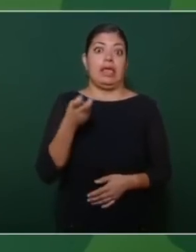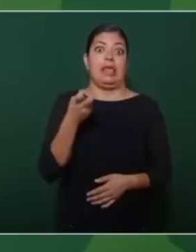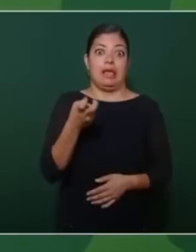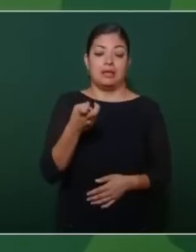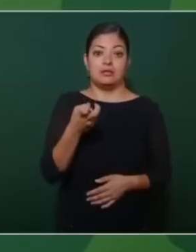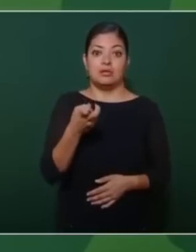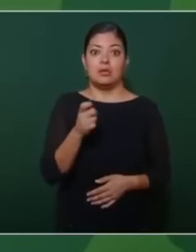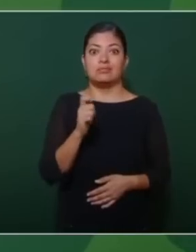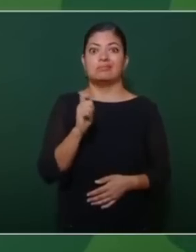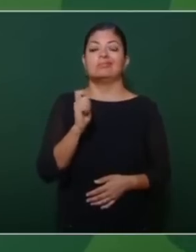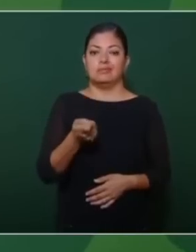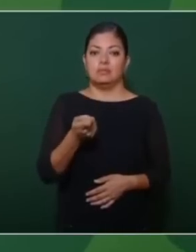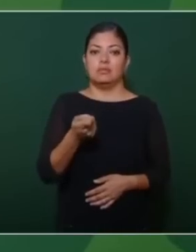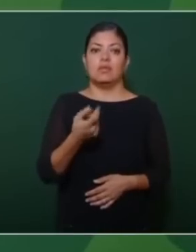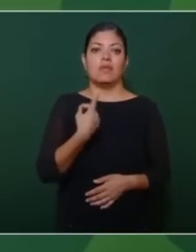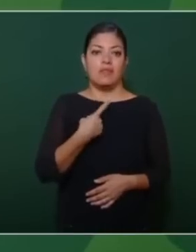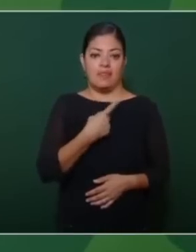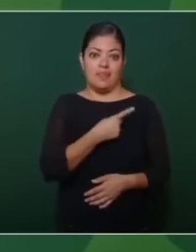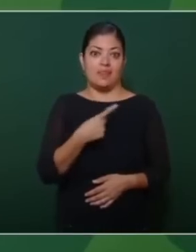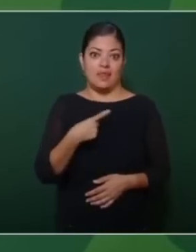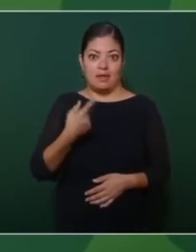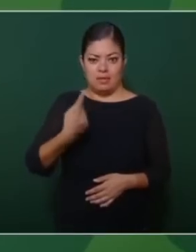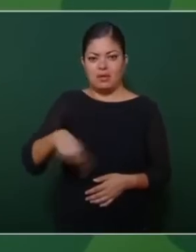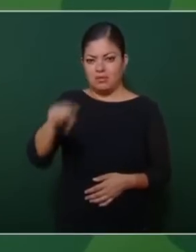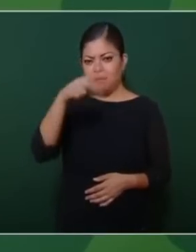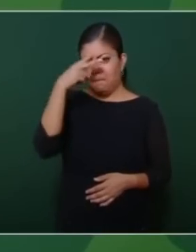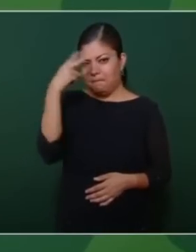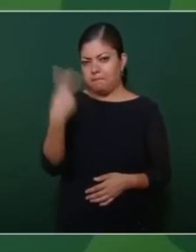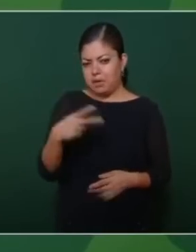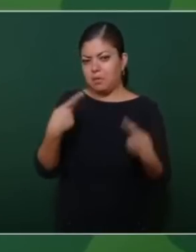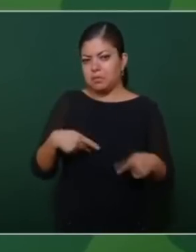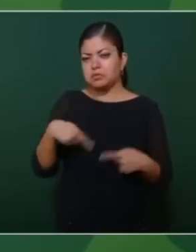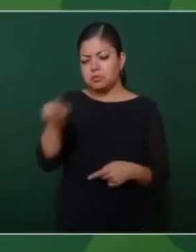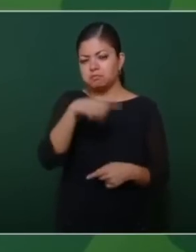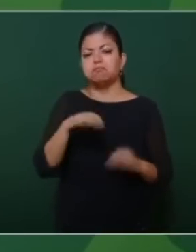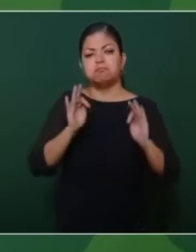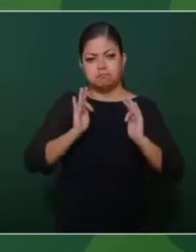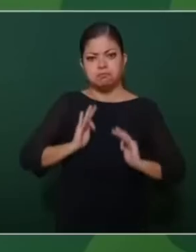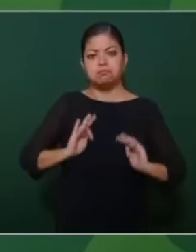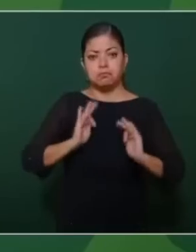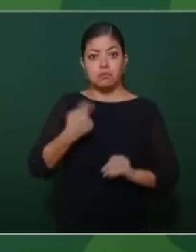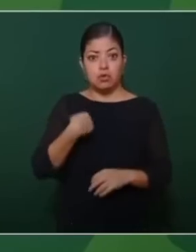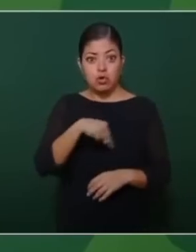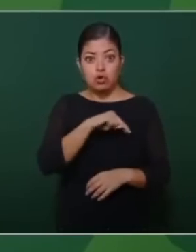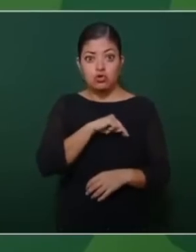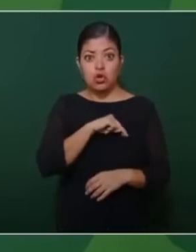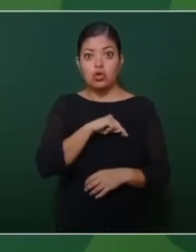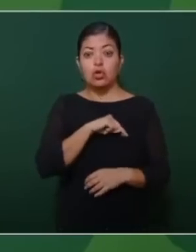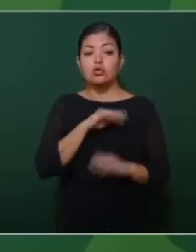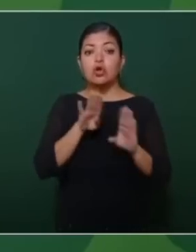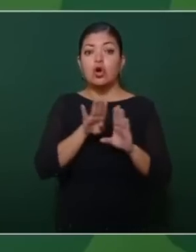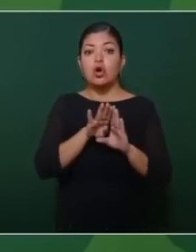tranquilidad al pueblo de México, que no estamos incumpliendo ningún compromiso,